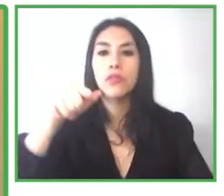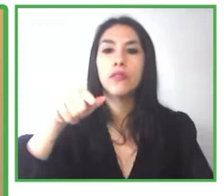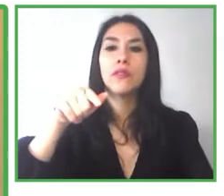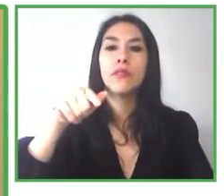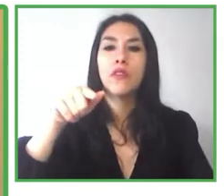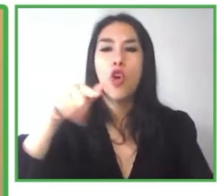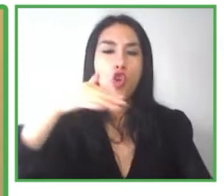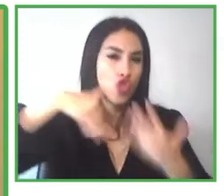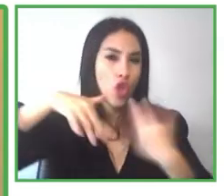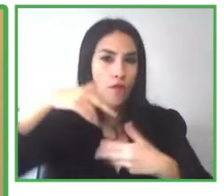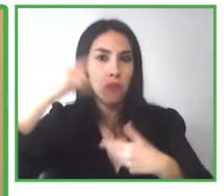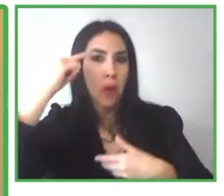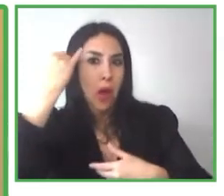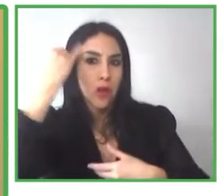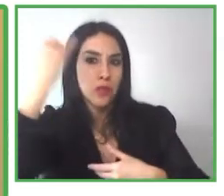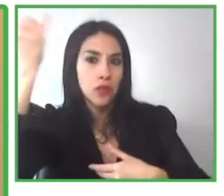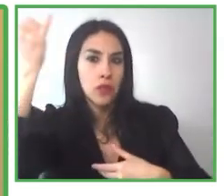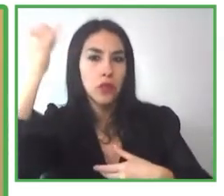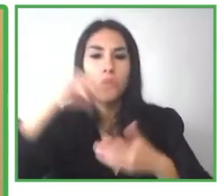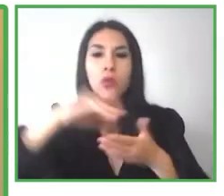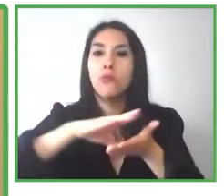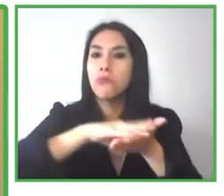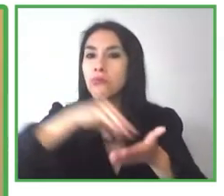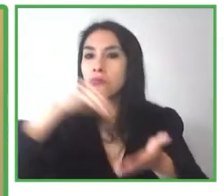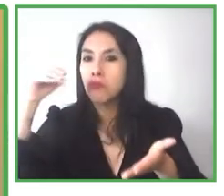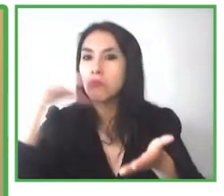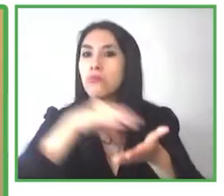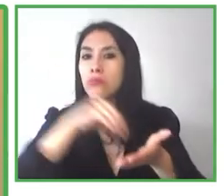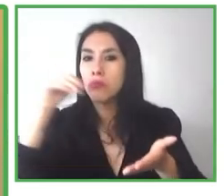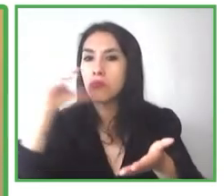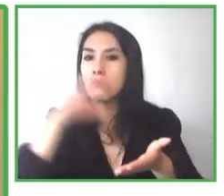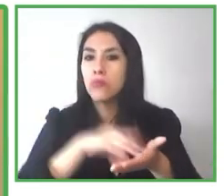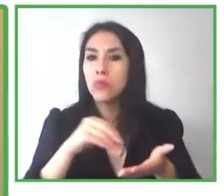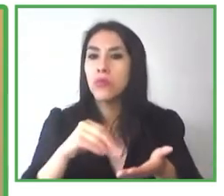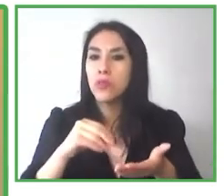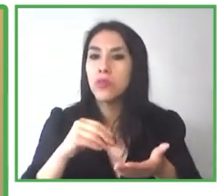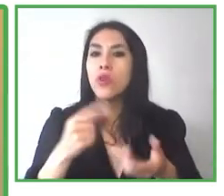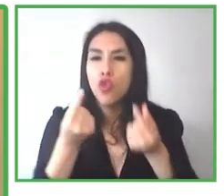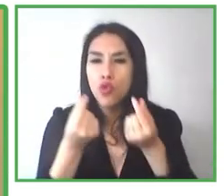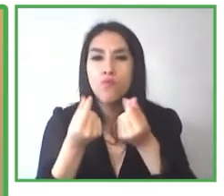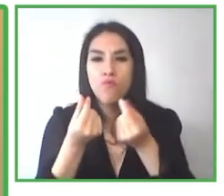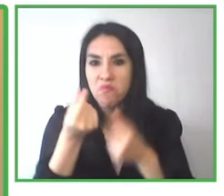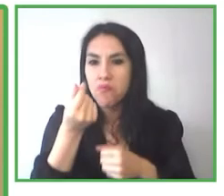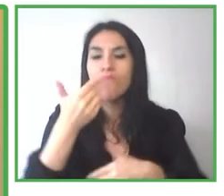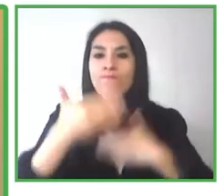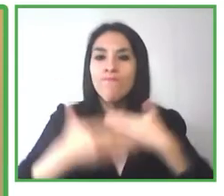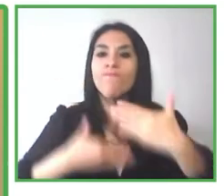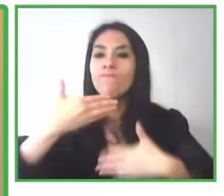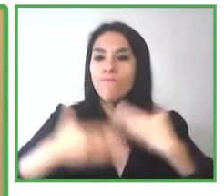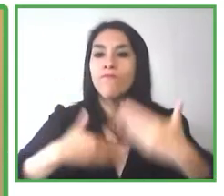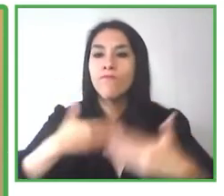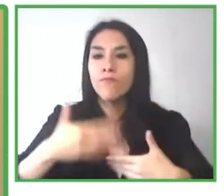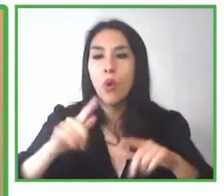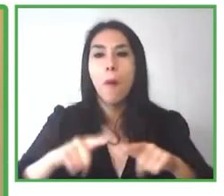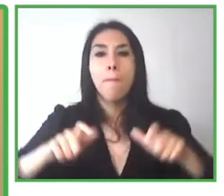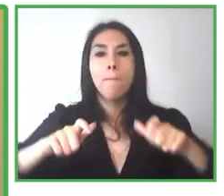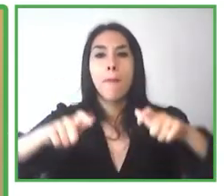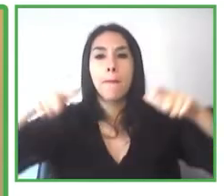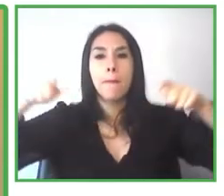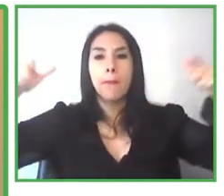y ya que estamos en las etapas tempranas la inteligencia artificial va creciendo a un paso exponencial